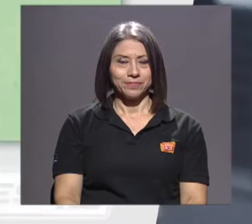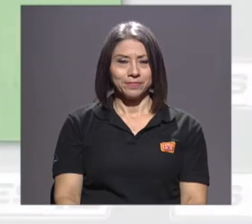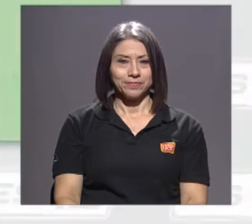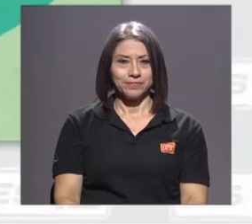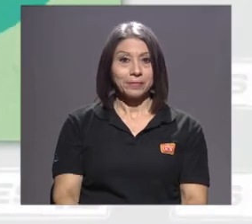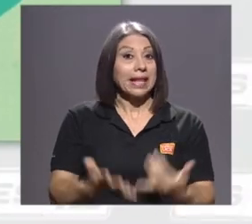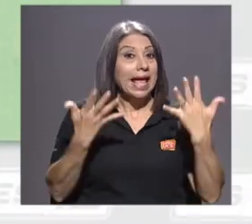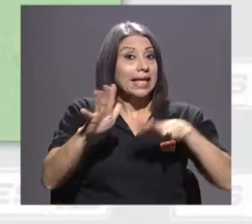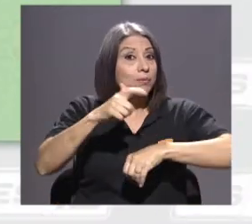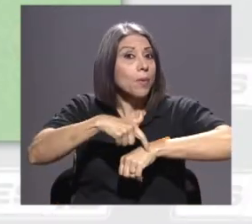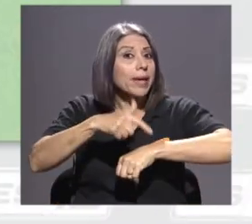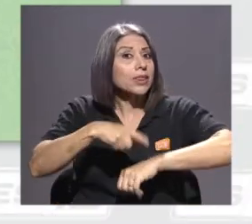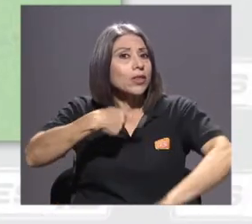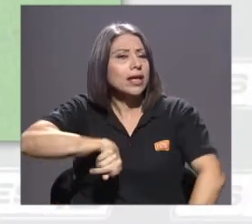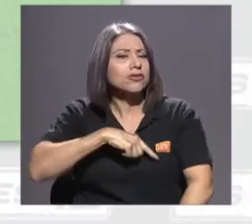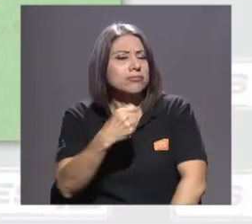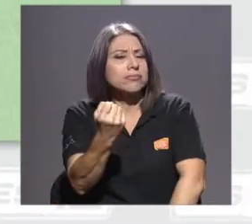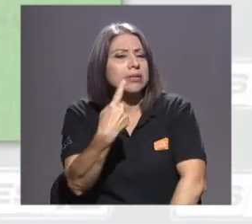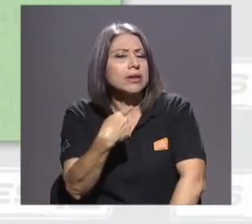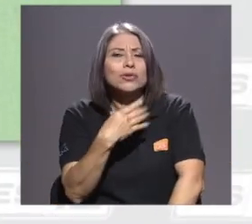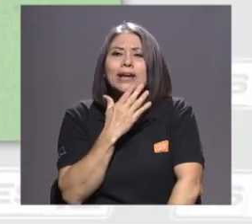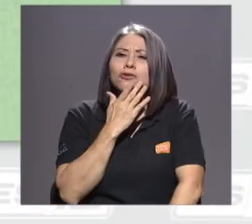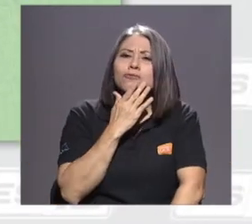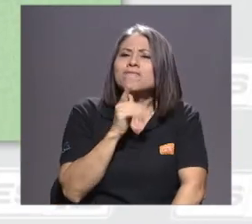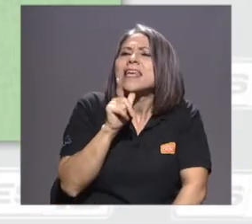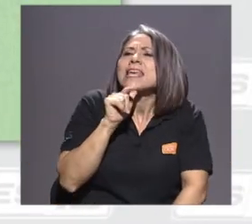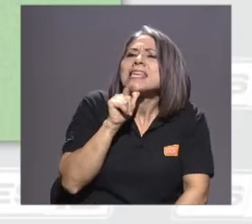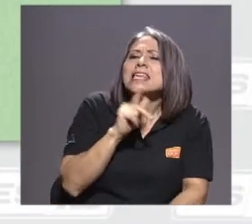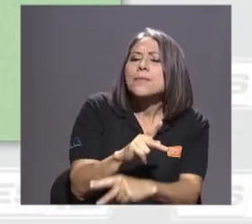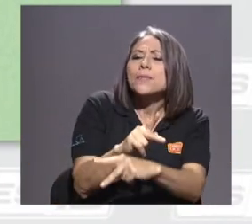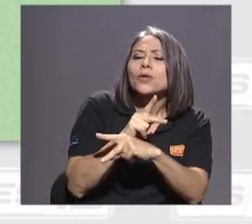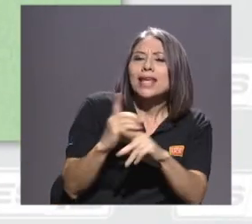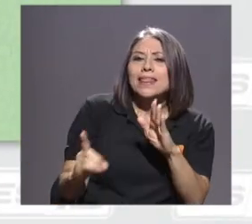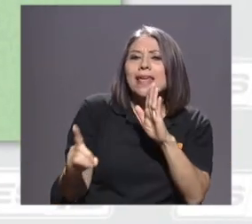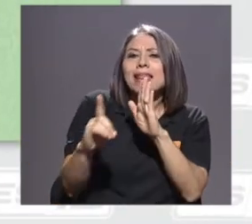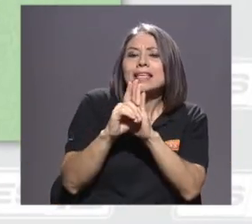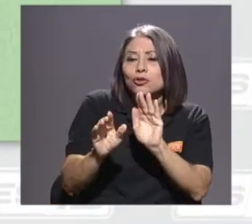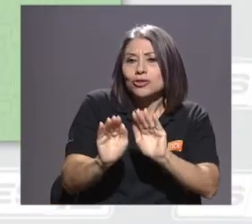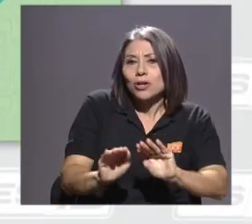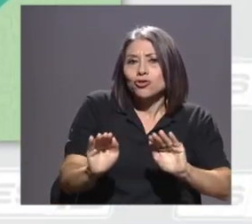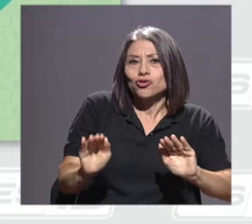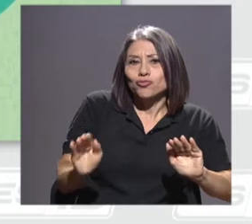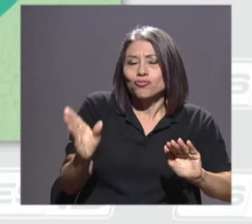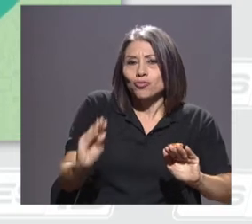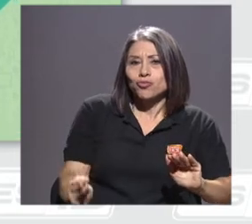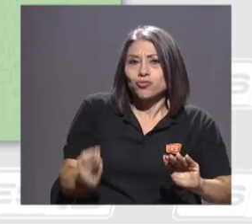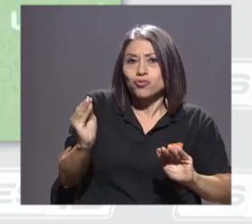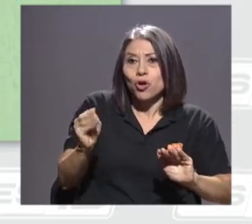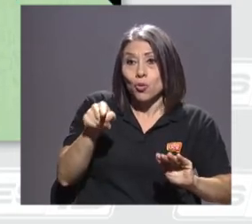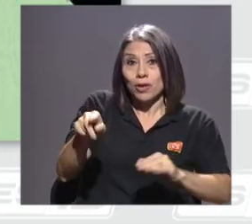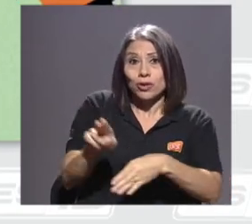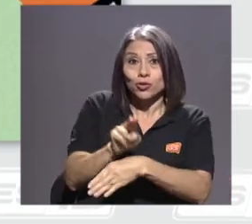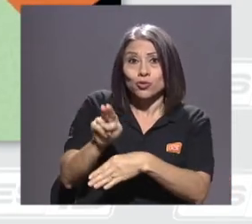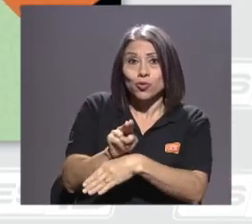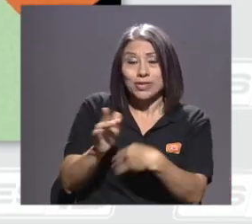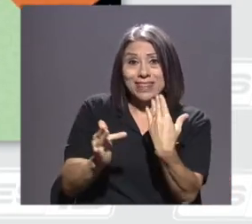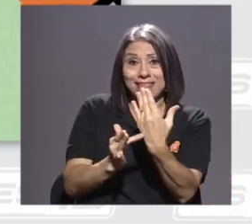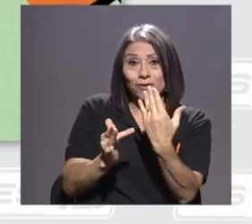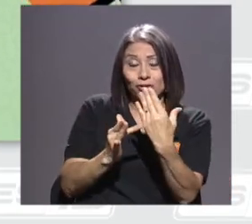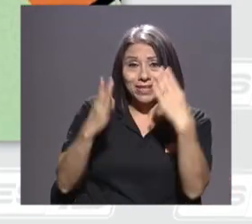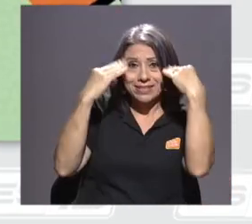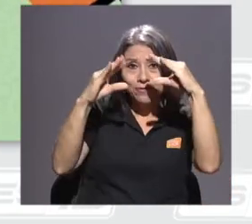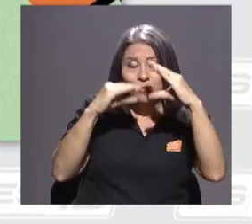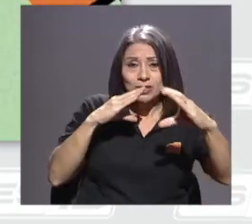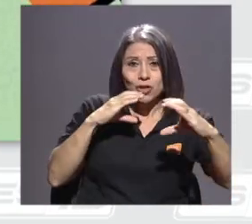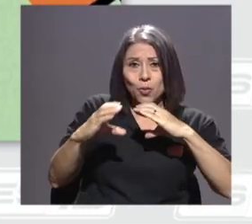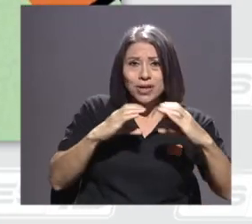Es momento de preguntarnos, ¿a quién le toca proteger los derechos de las personas menores de edad cuando usan las TIC? ¿Quiénes son